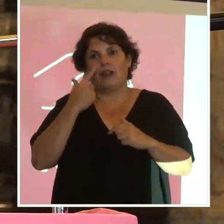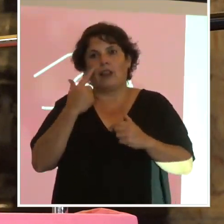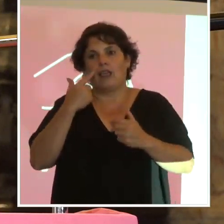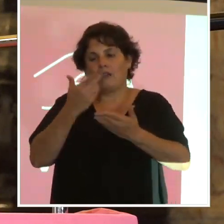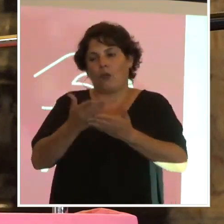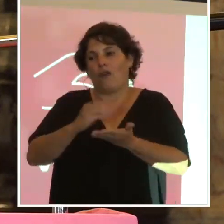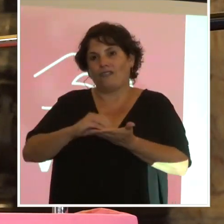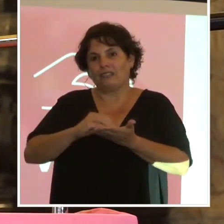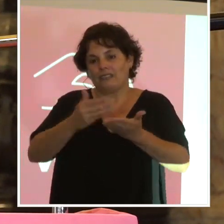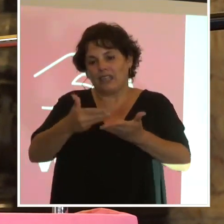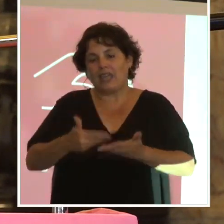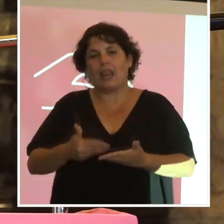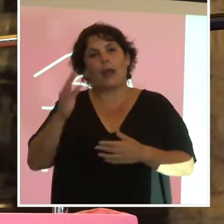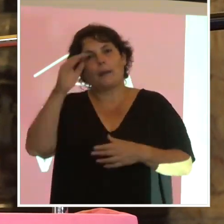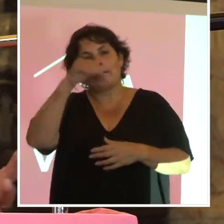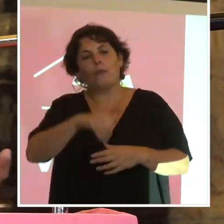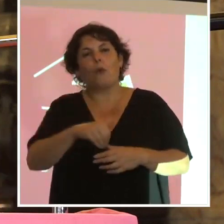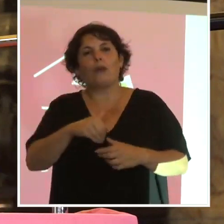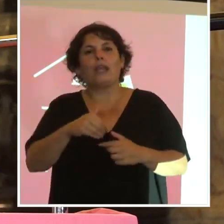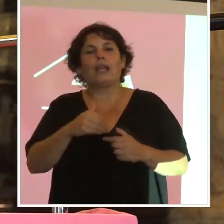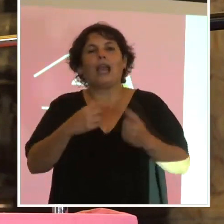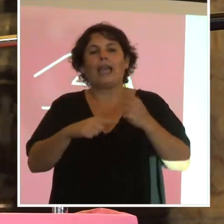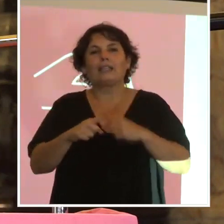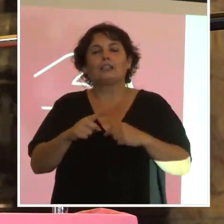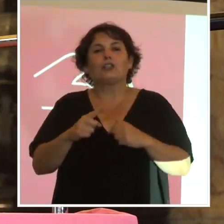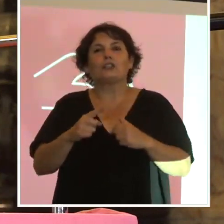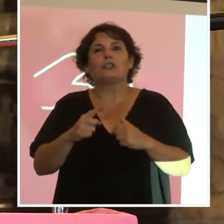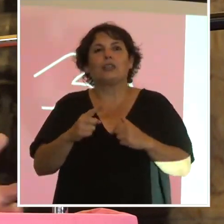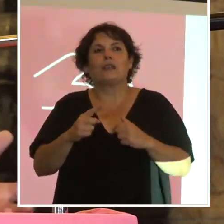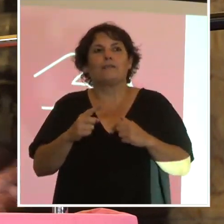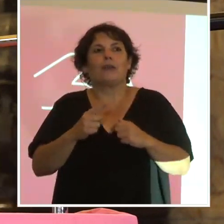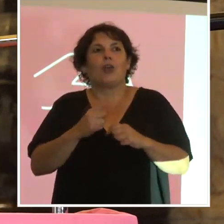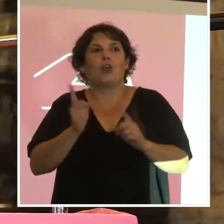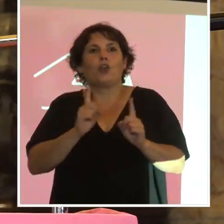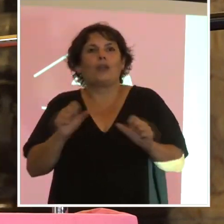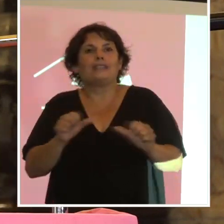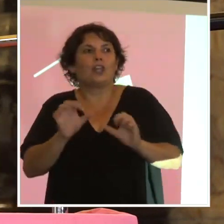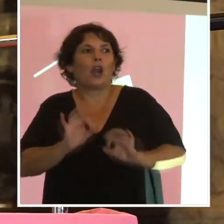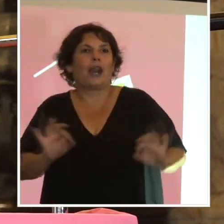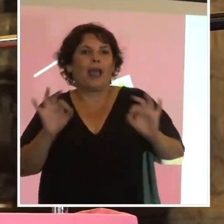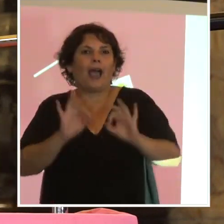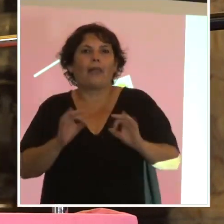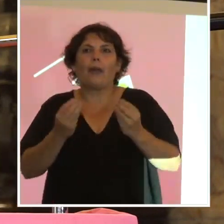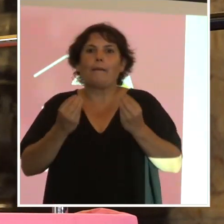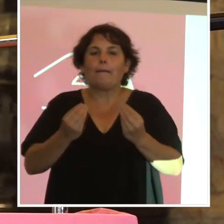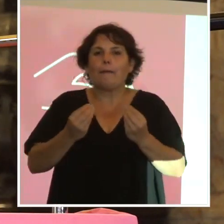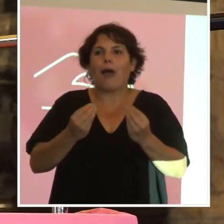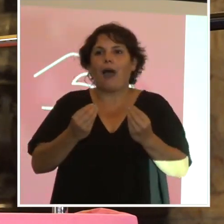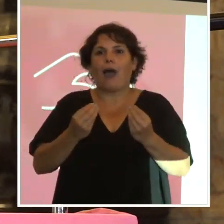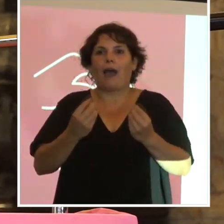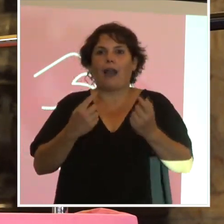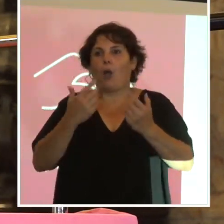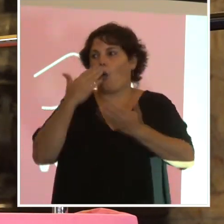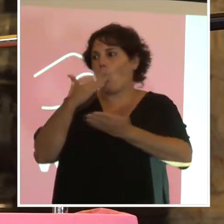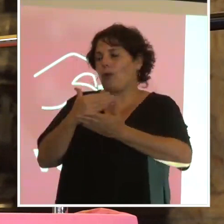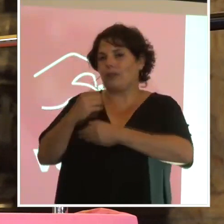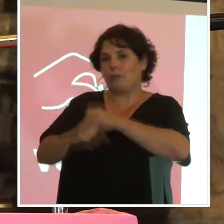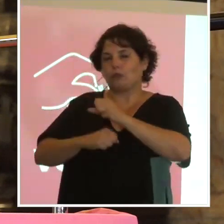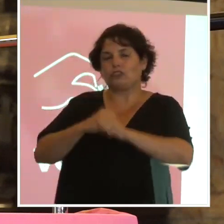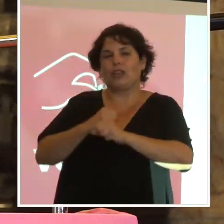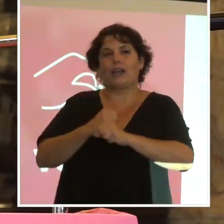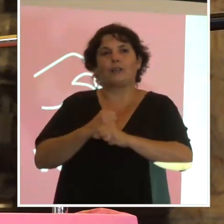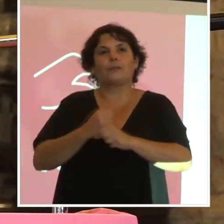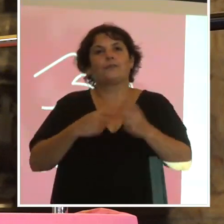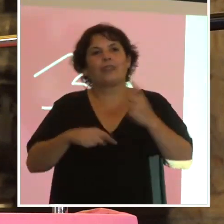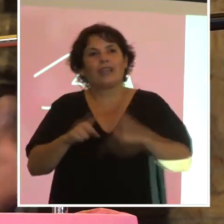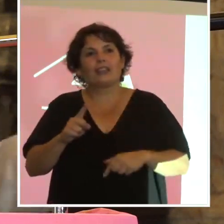de la república, de la democracia, que algunos no hicieron nada por construirla en los últimos años. Así que con esa